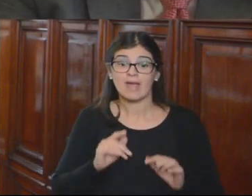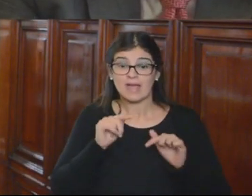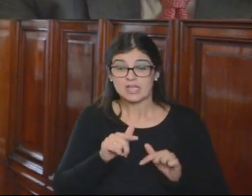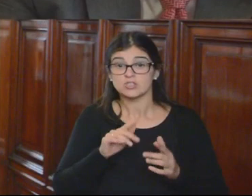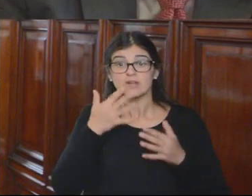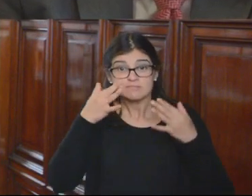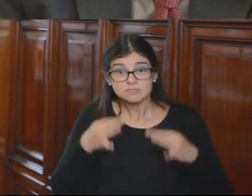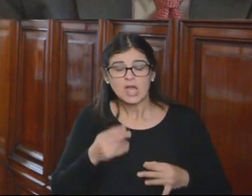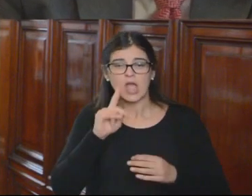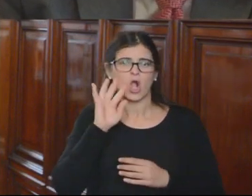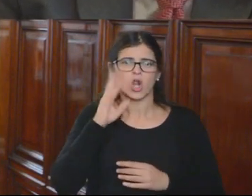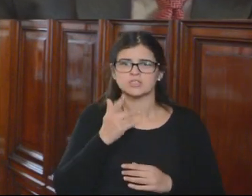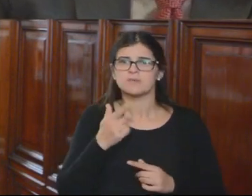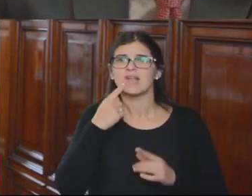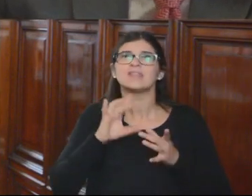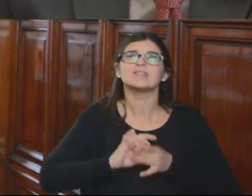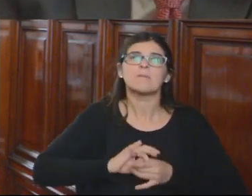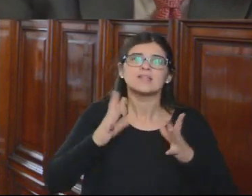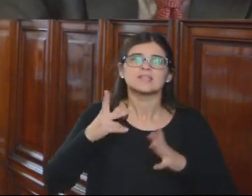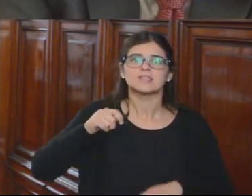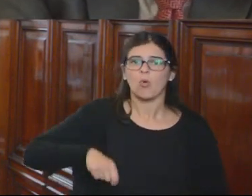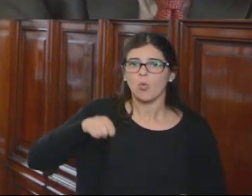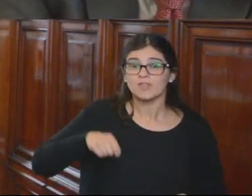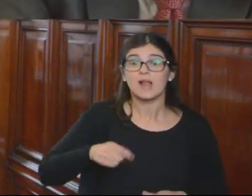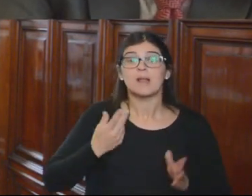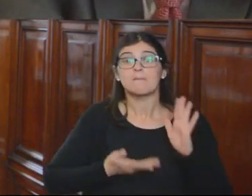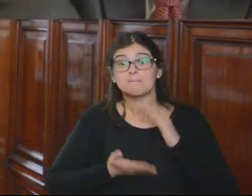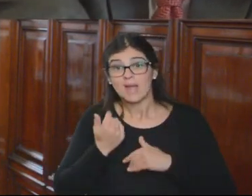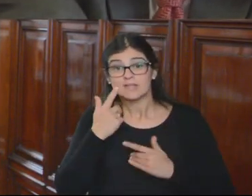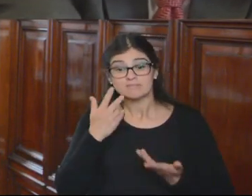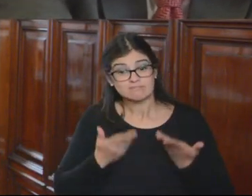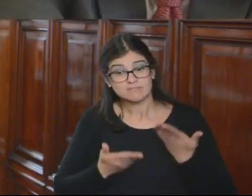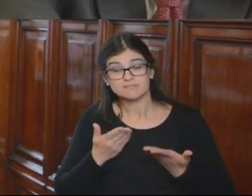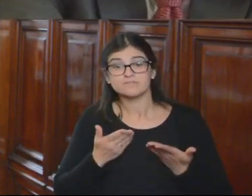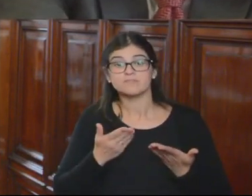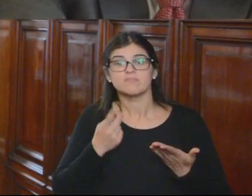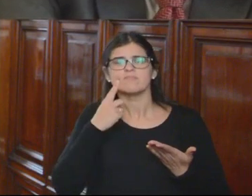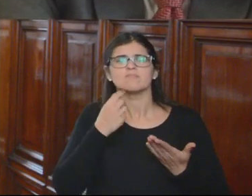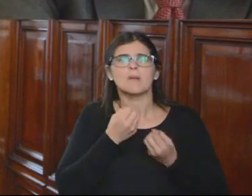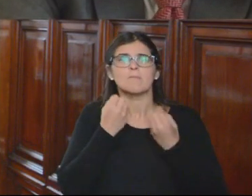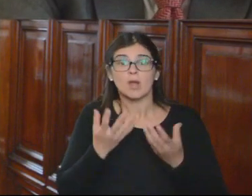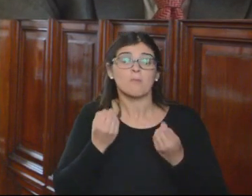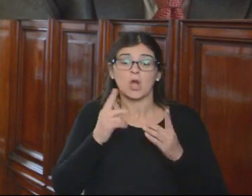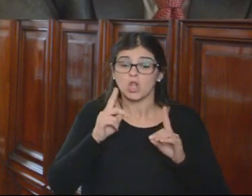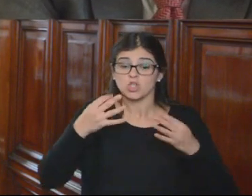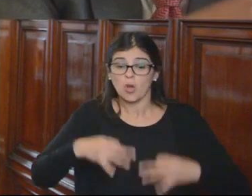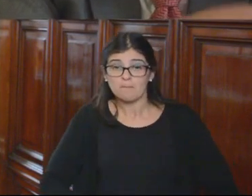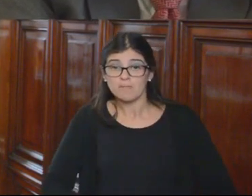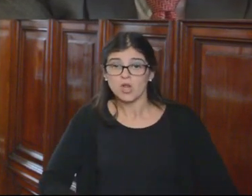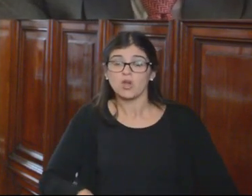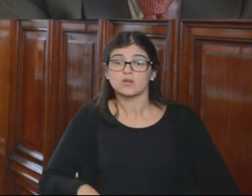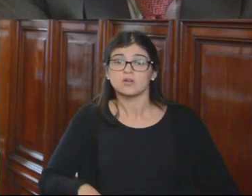obrar en franco desconocimiento a la independencia judicial y sobre todo establecer, ¿por qué? Porque no se han cumplido los